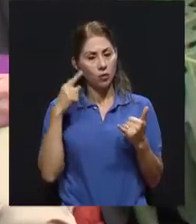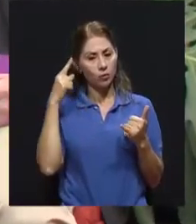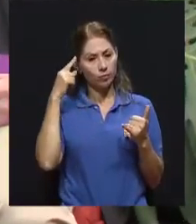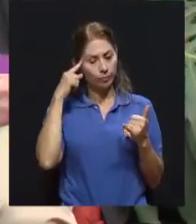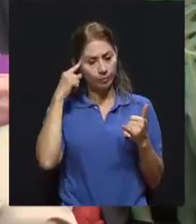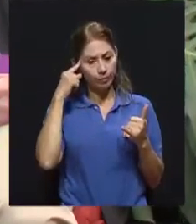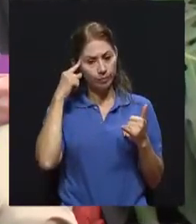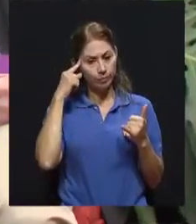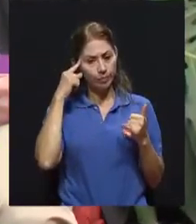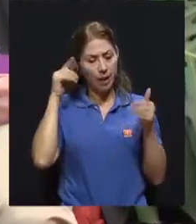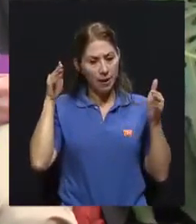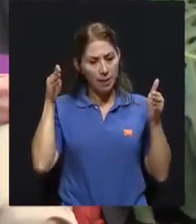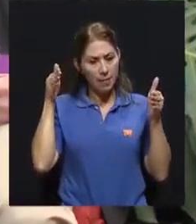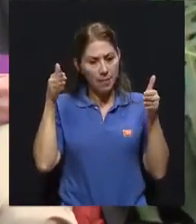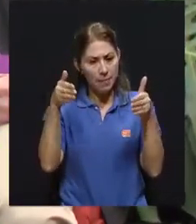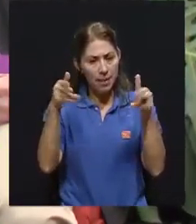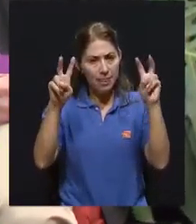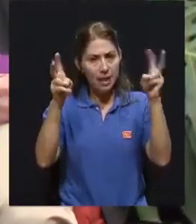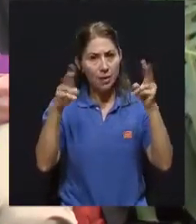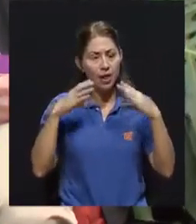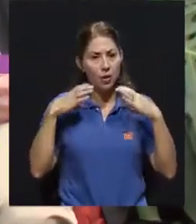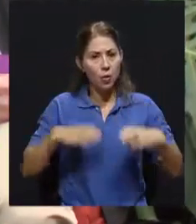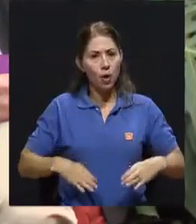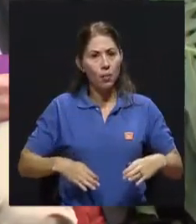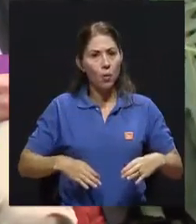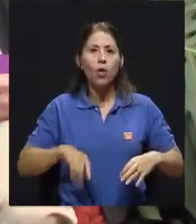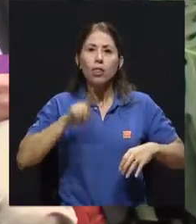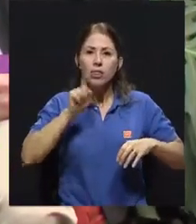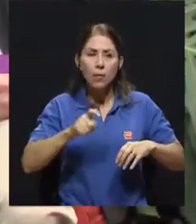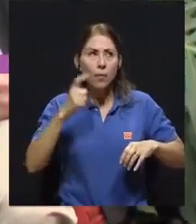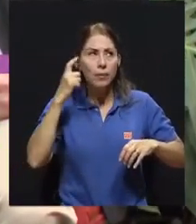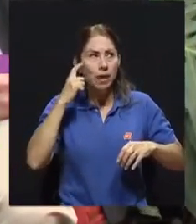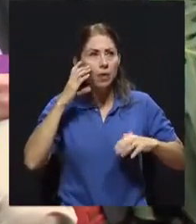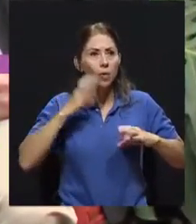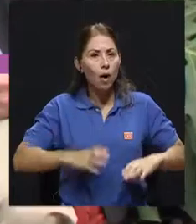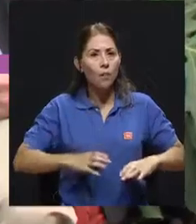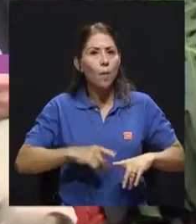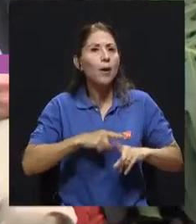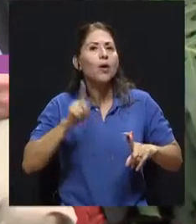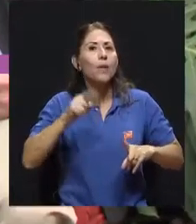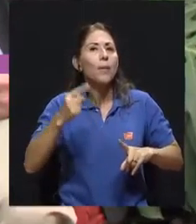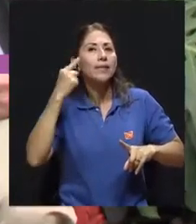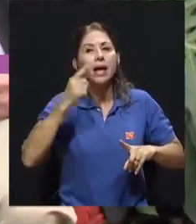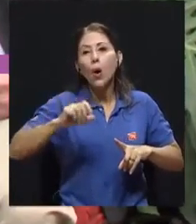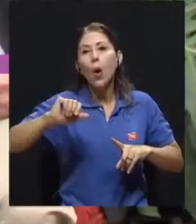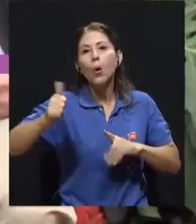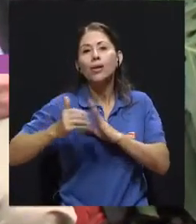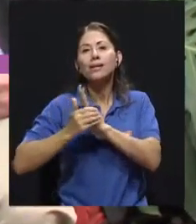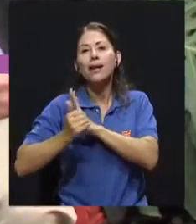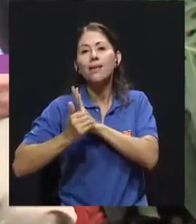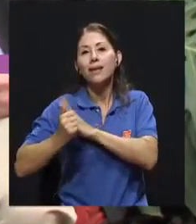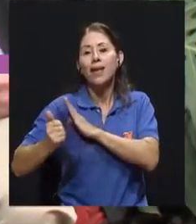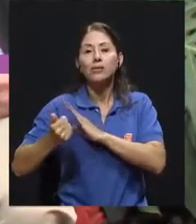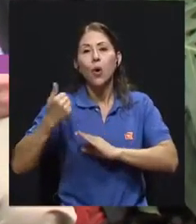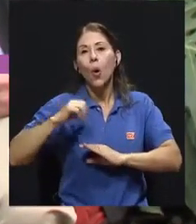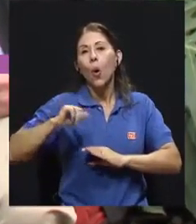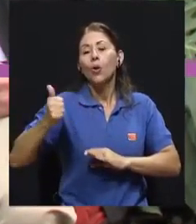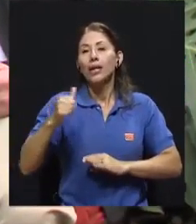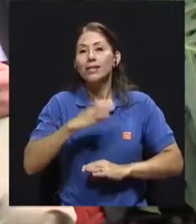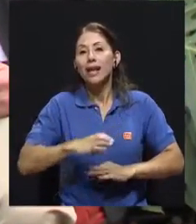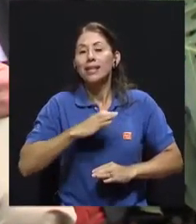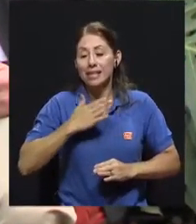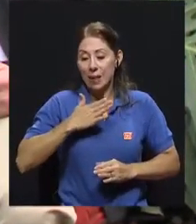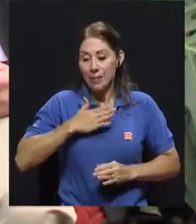cuerpo, ¿qué otras áreas de la vida, qué otras cualidades, aptitudes yo tengo en las que me puedo sentir mejor,